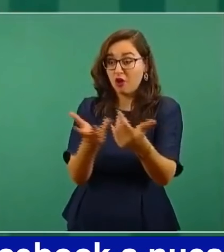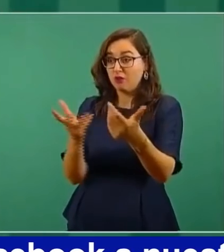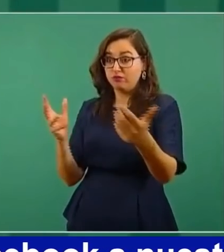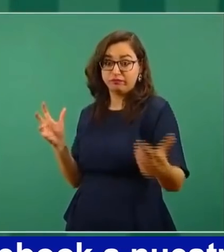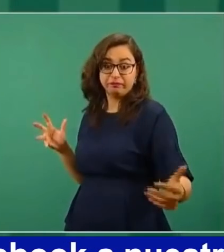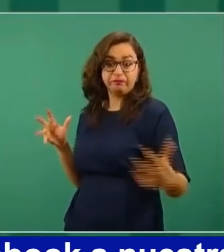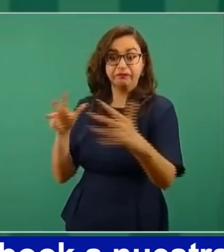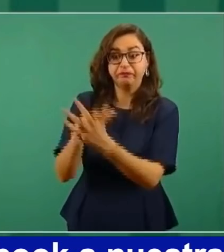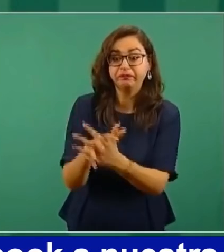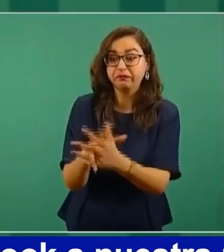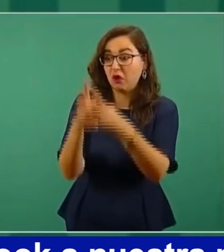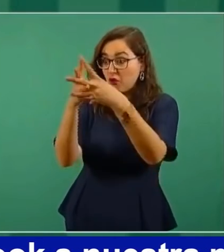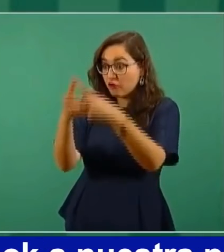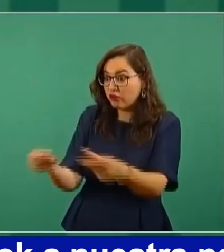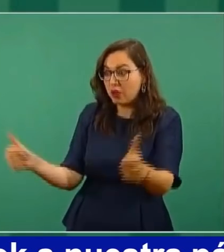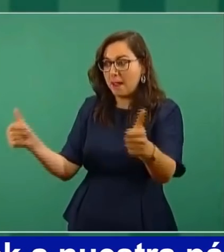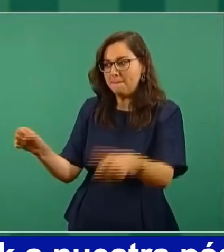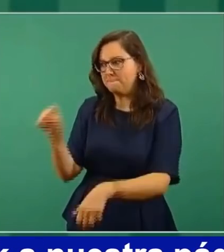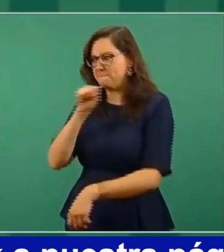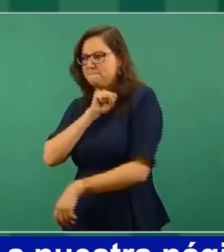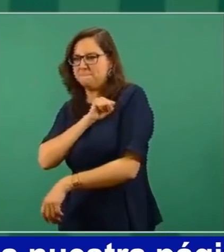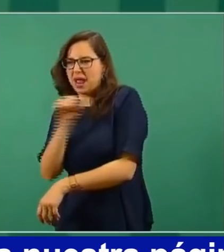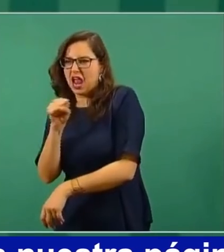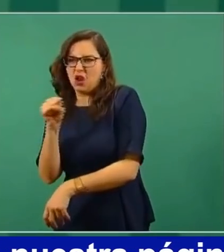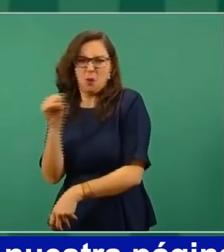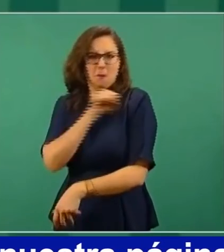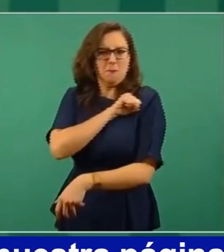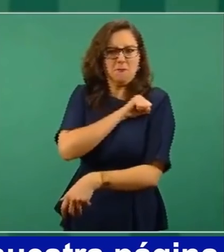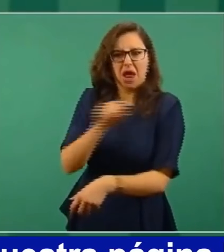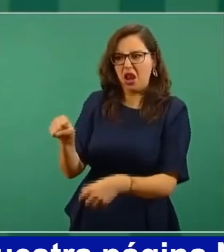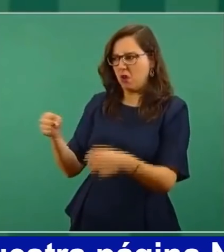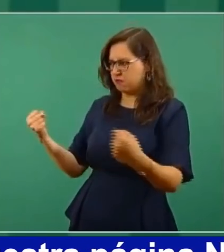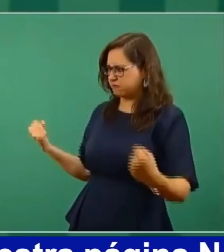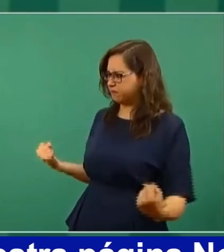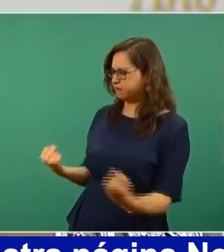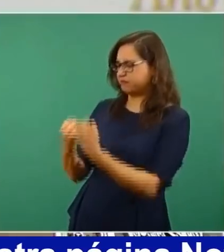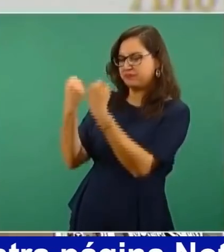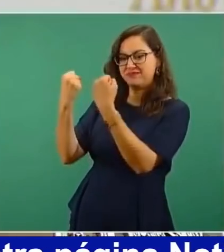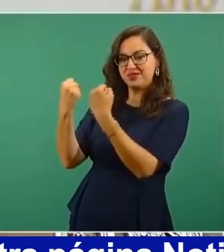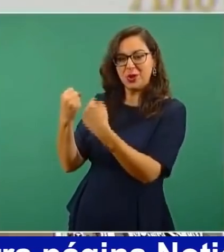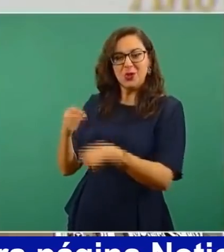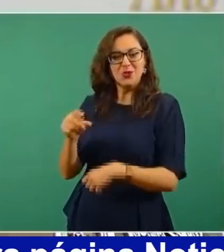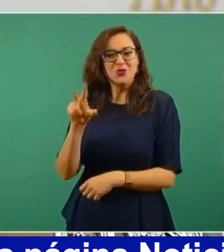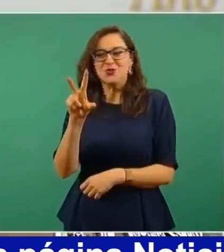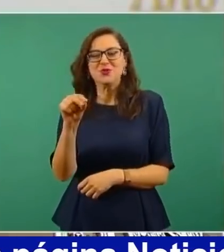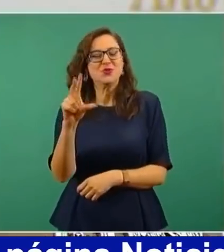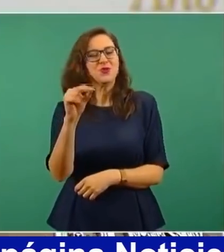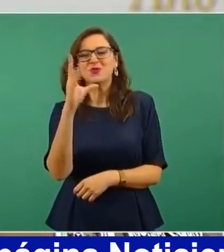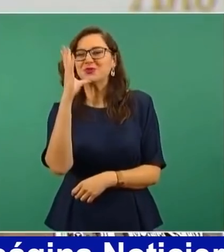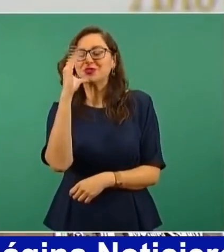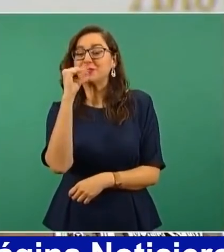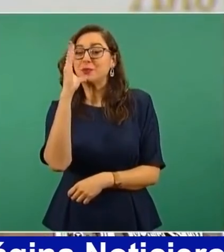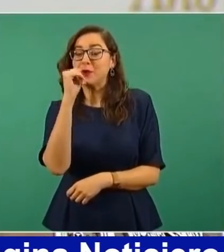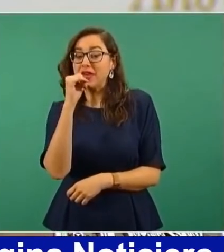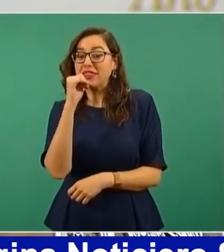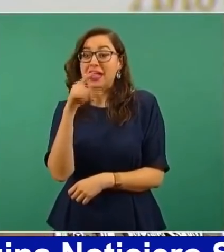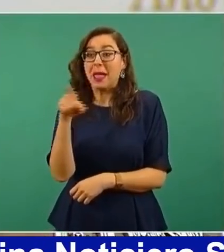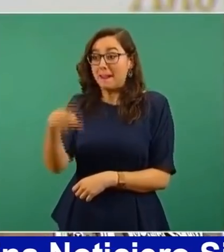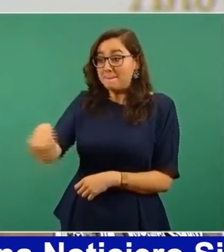como si se pudiese enfrentar el mal con el el mal. El mal hay que enfrentarlo haciendo el bien.